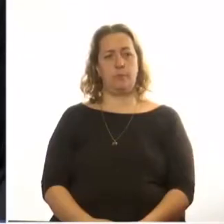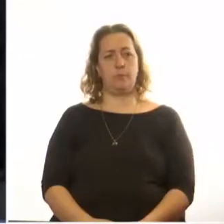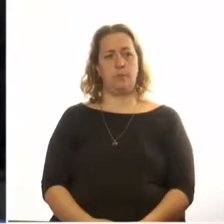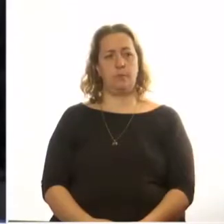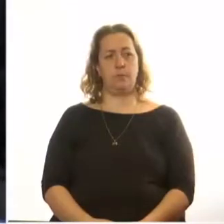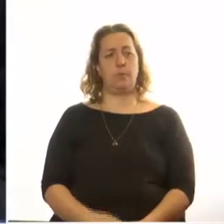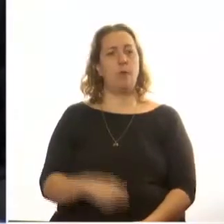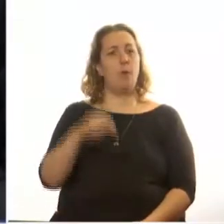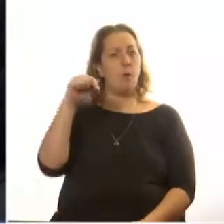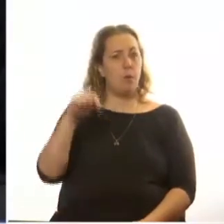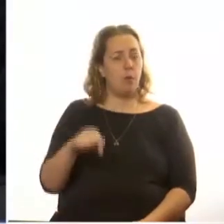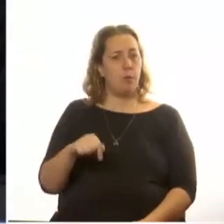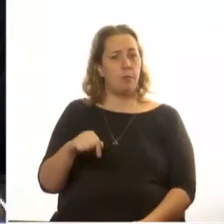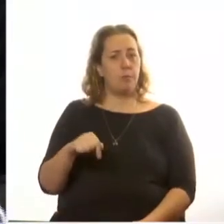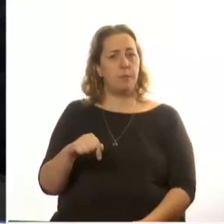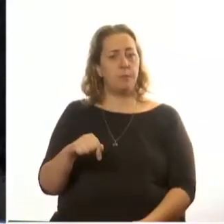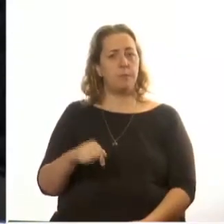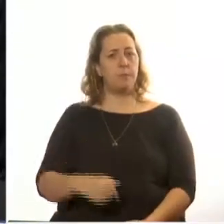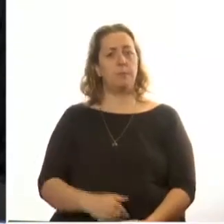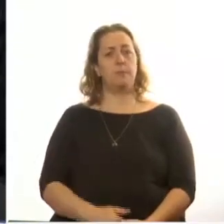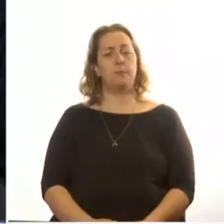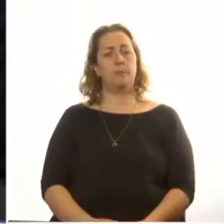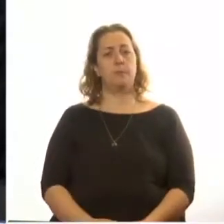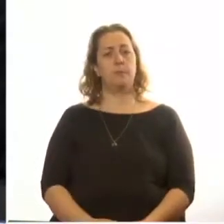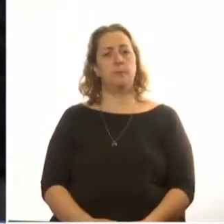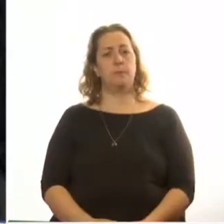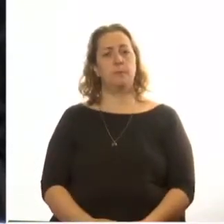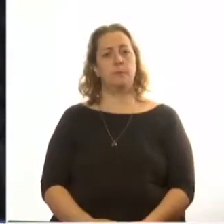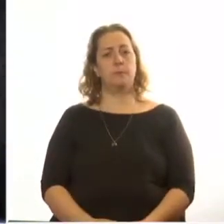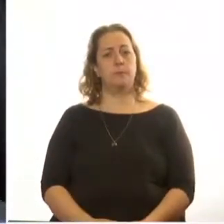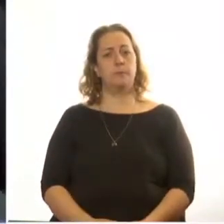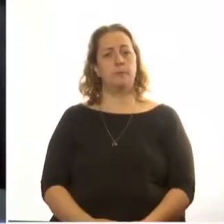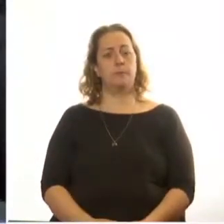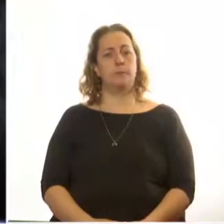Hoy en día en las redes,